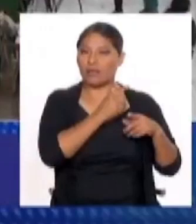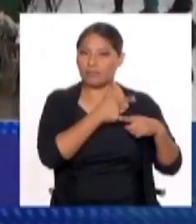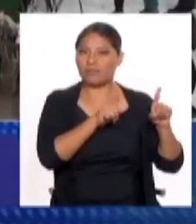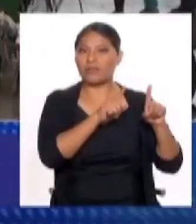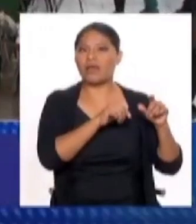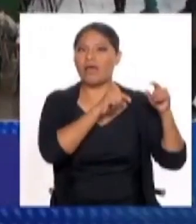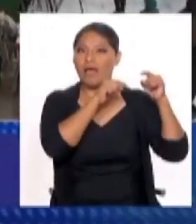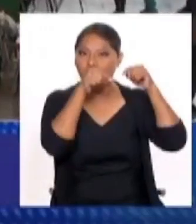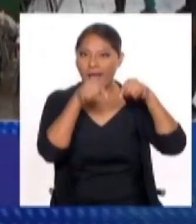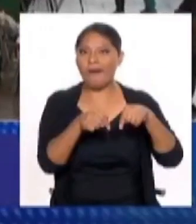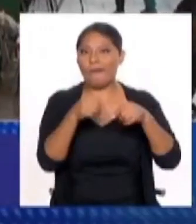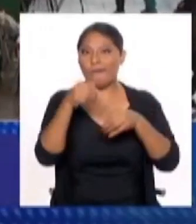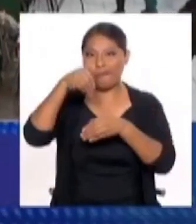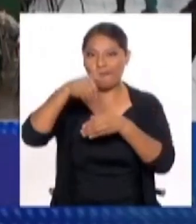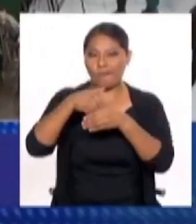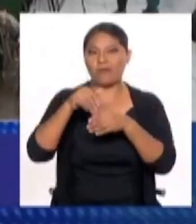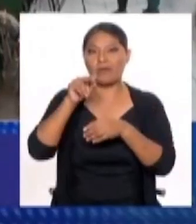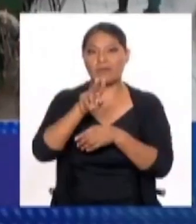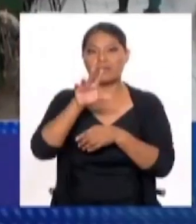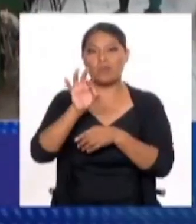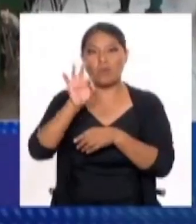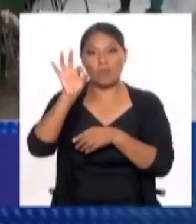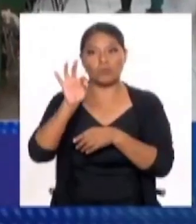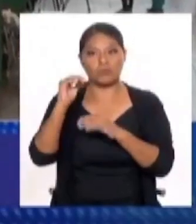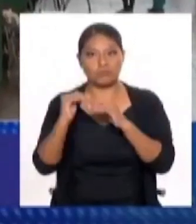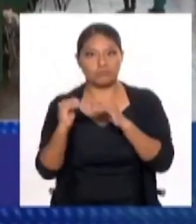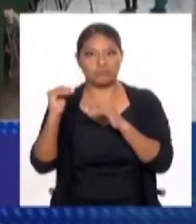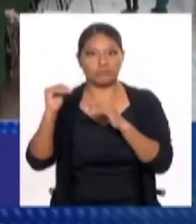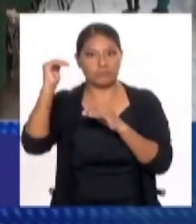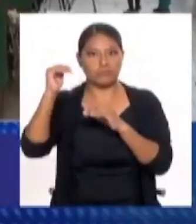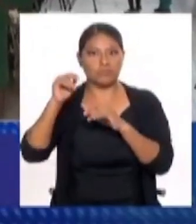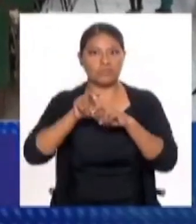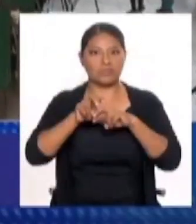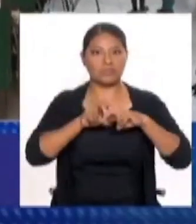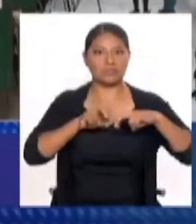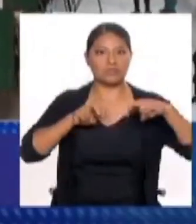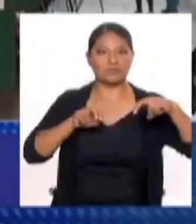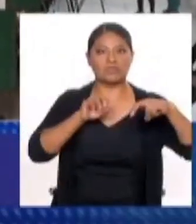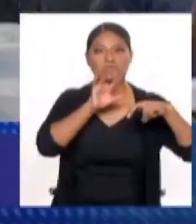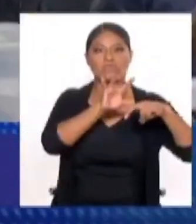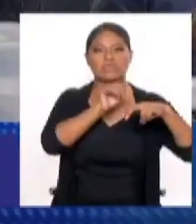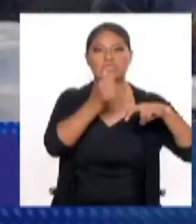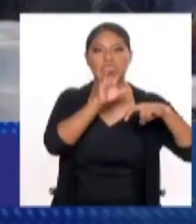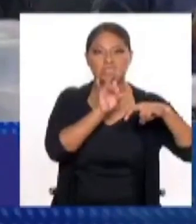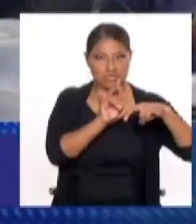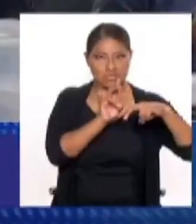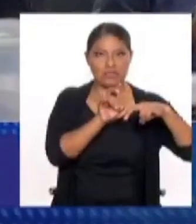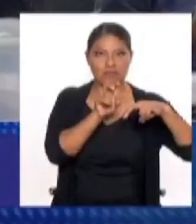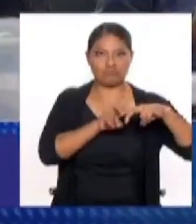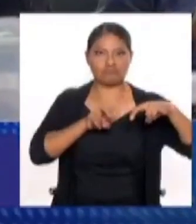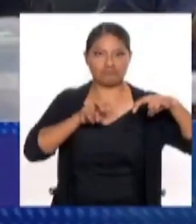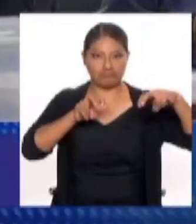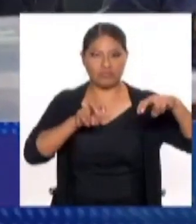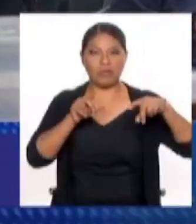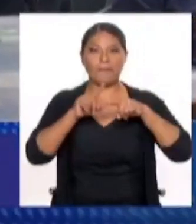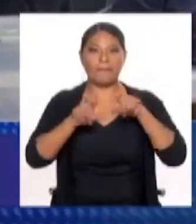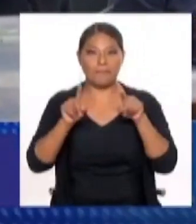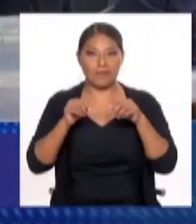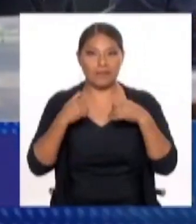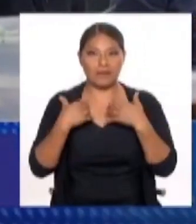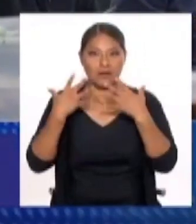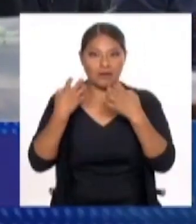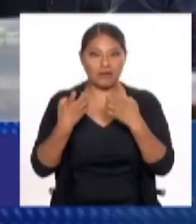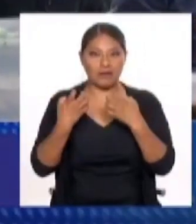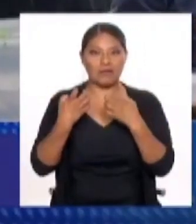En estas elecciones ellos salieron con 29% de los votos, o sea, con 17 sillas, quedando en una segunda mayoría, pero perdieron la posibilidad de evitar